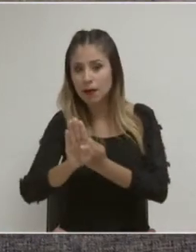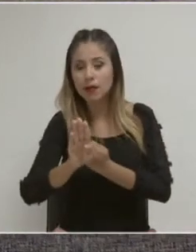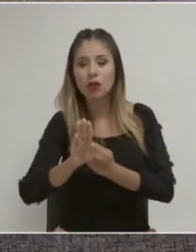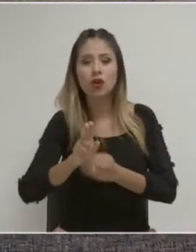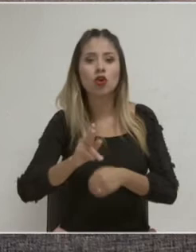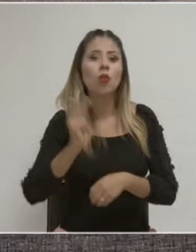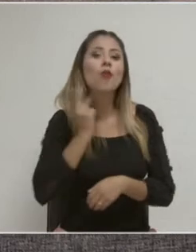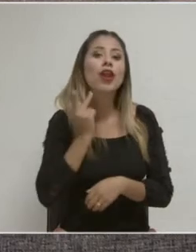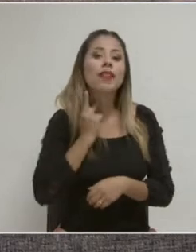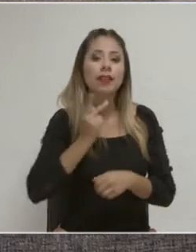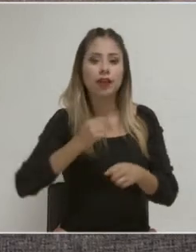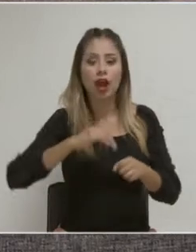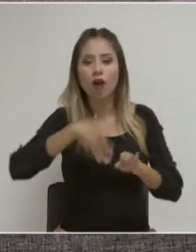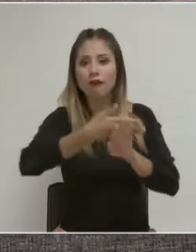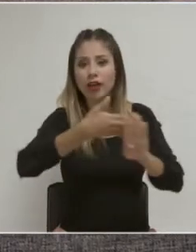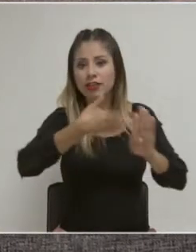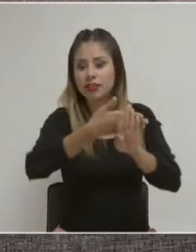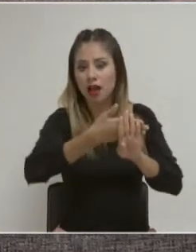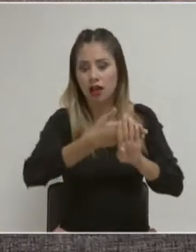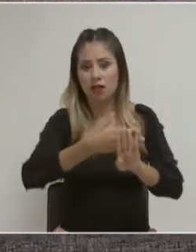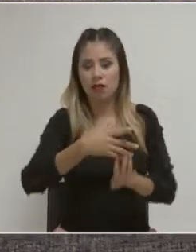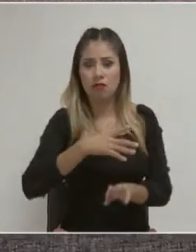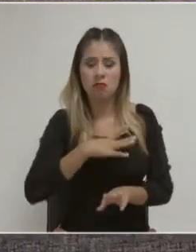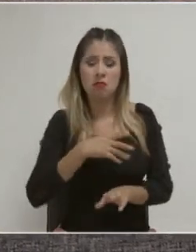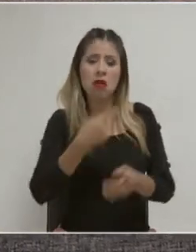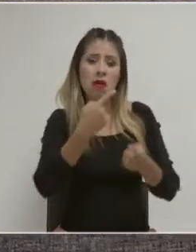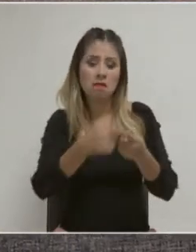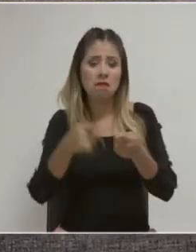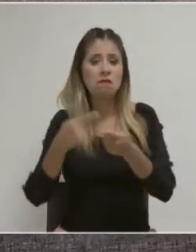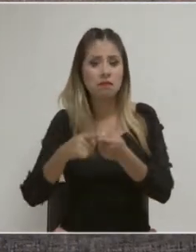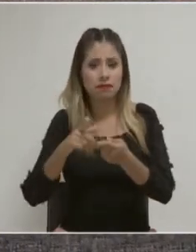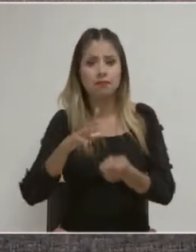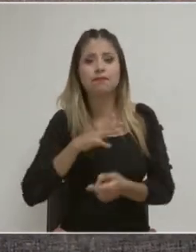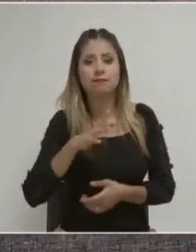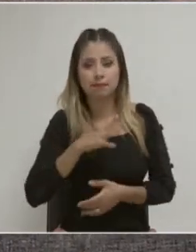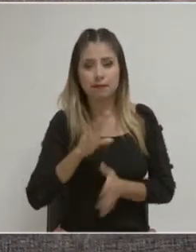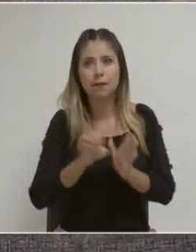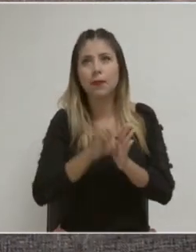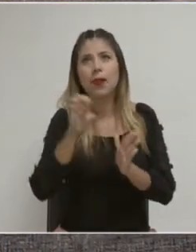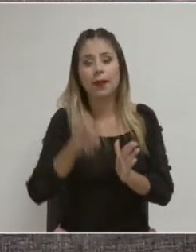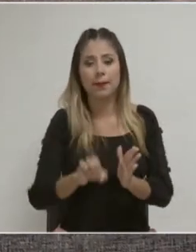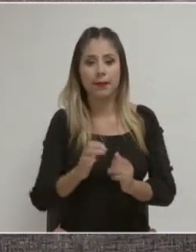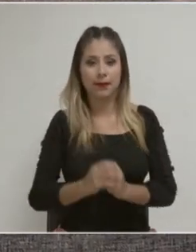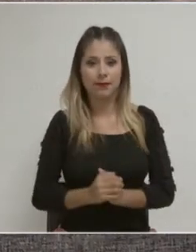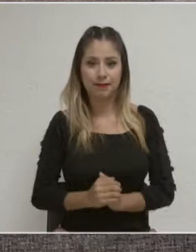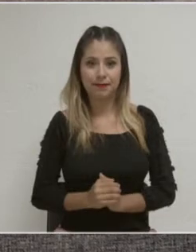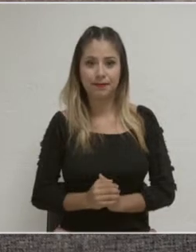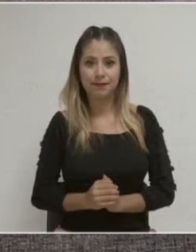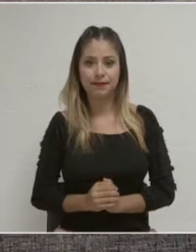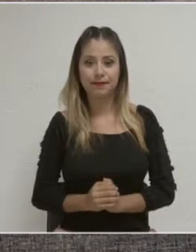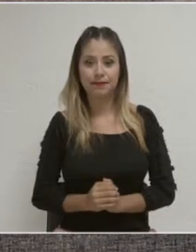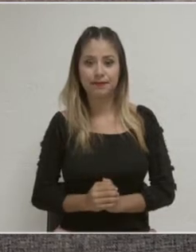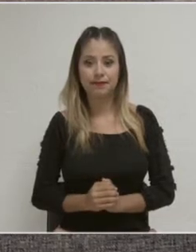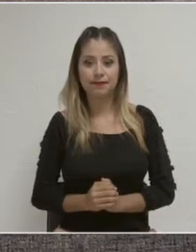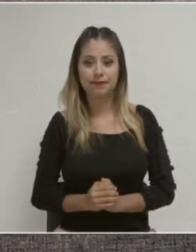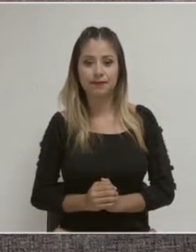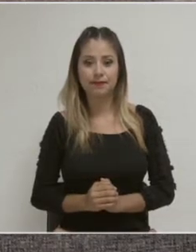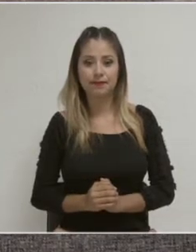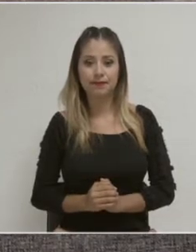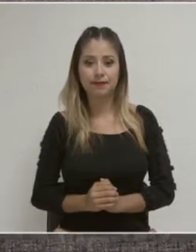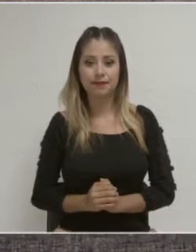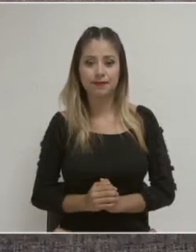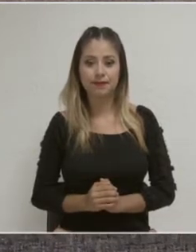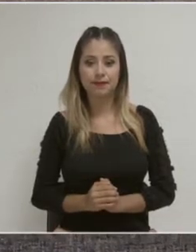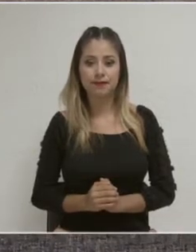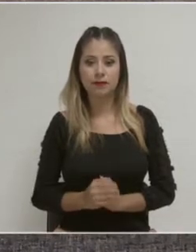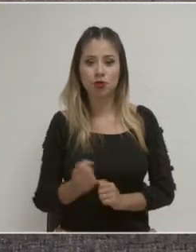política de género, y esto se ha aplicado en muchas sentencias. Por ejemplo, hay un caso de un